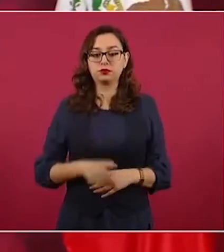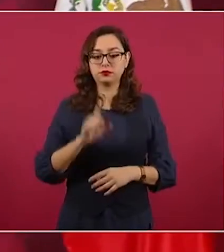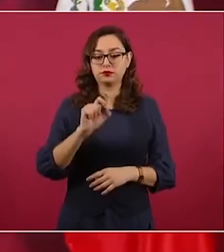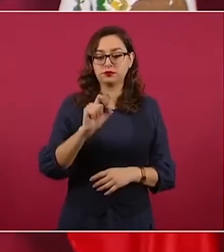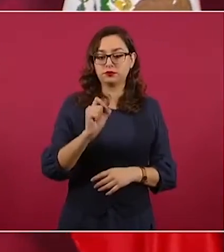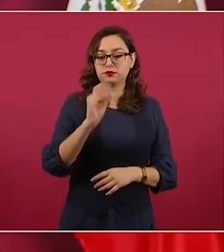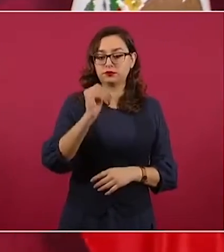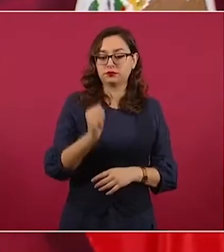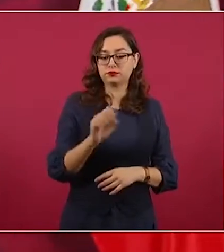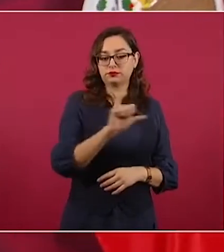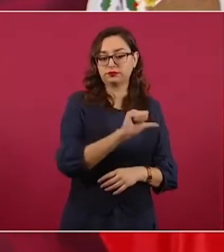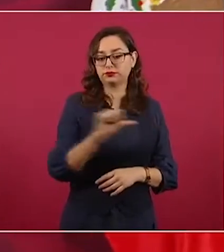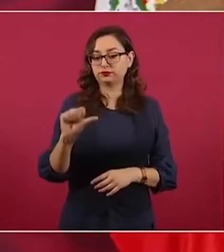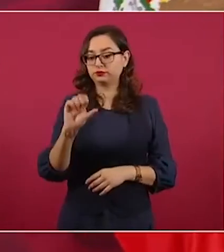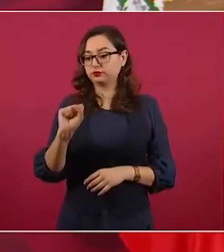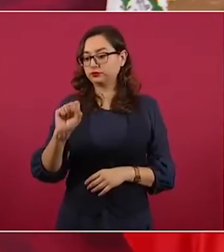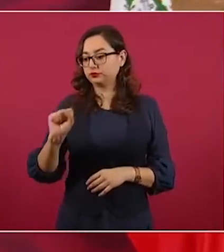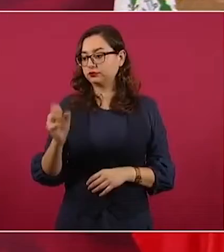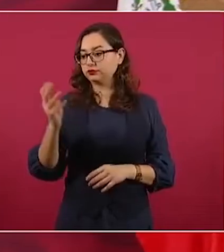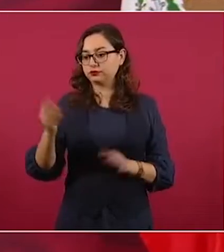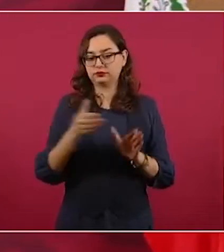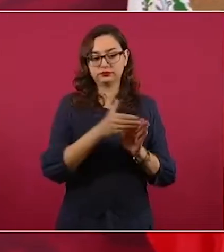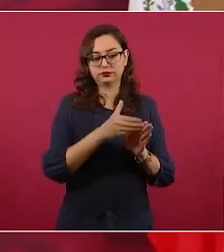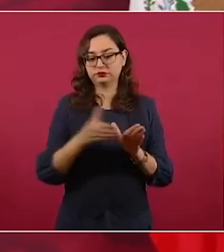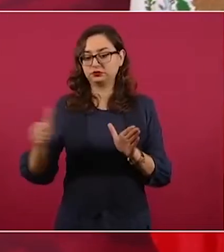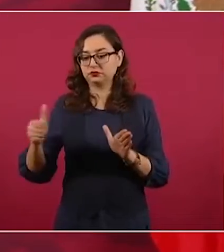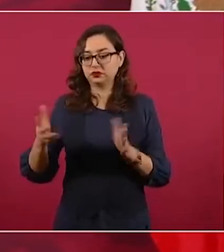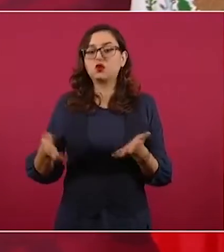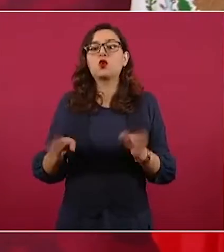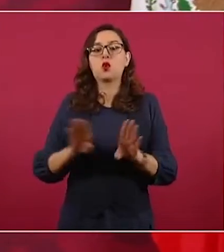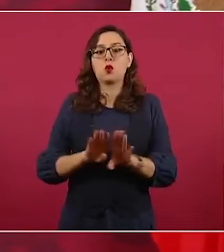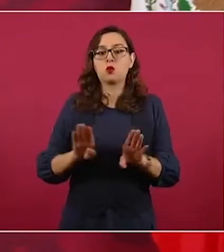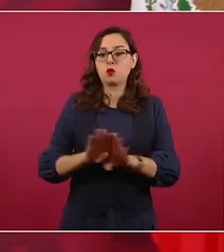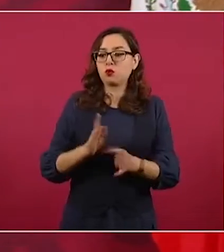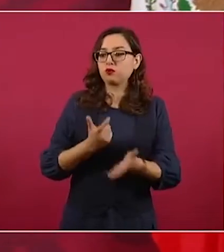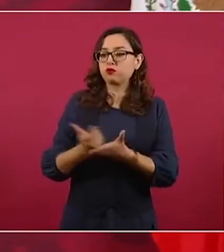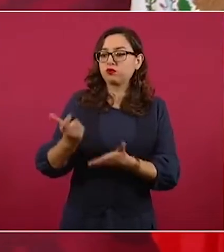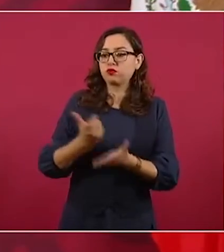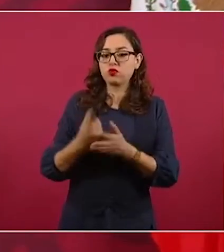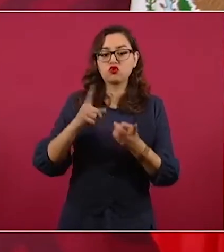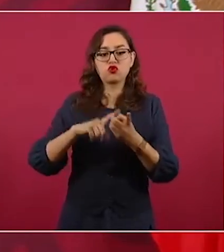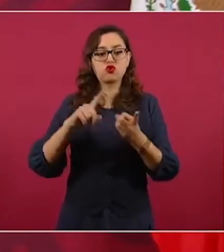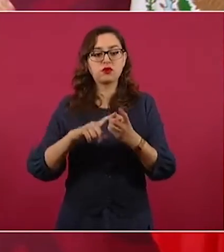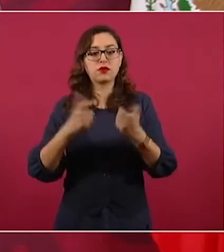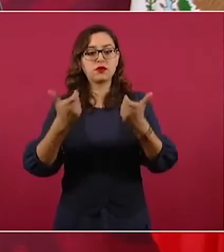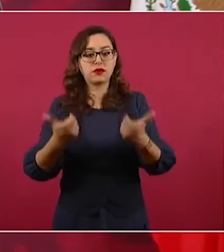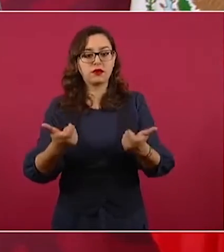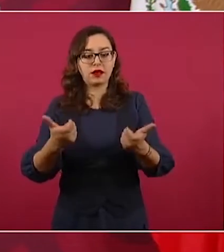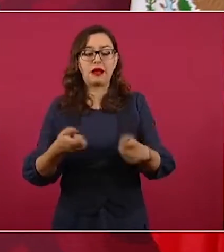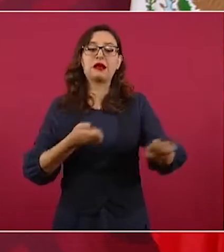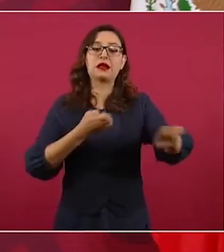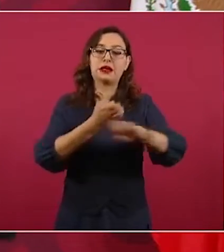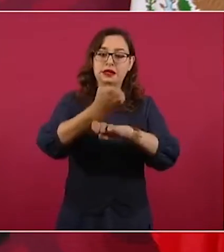fue 50 por ciento presupuesto estatal y 50 por ciento